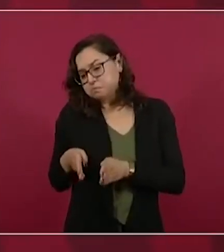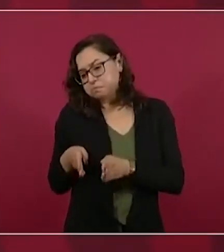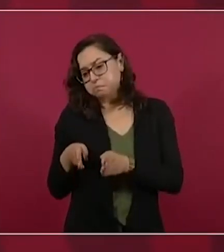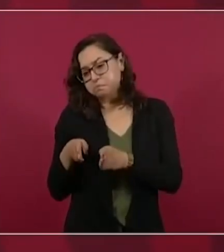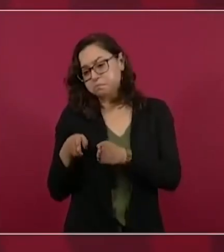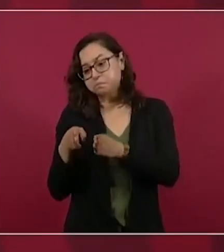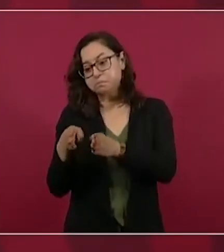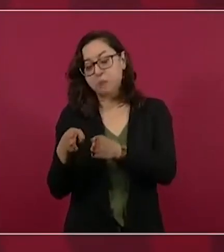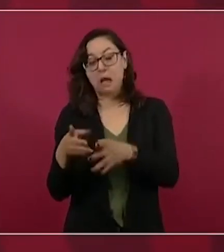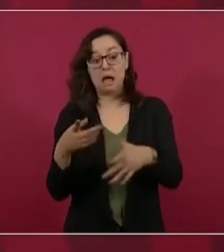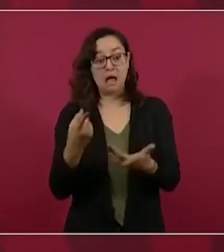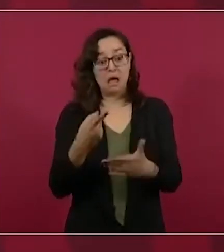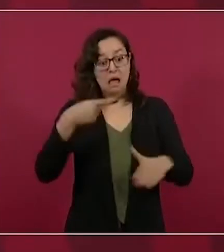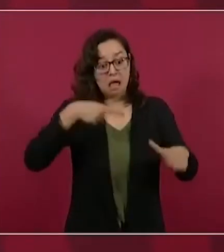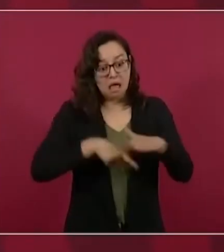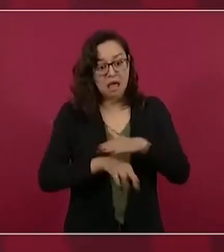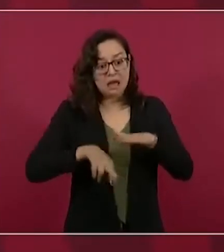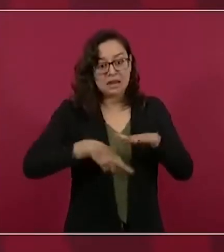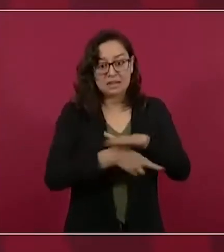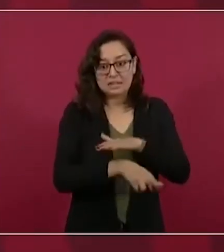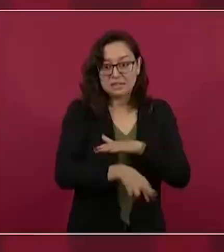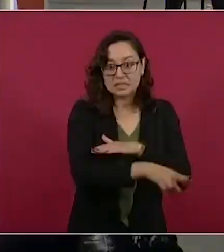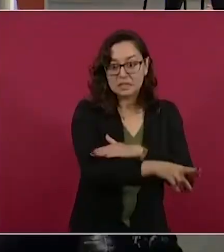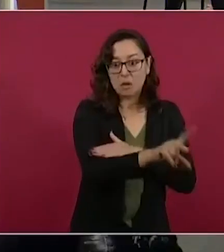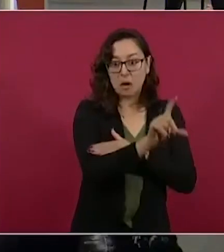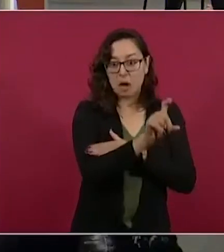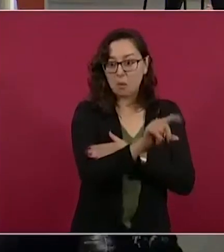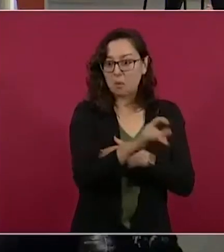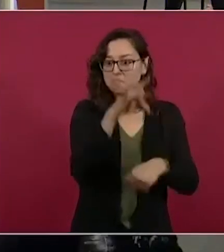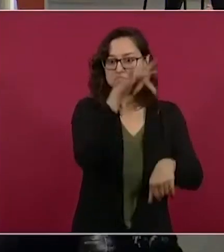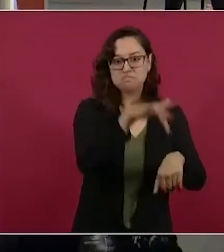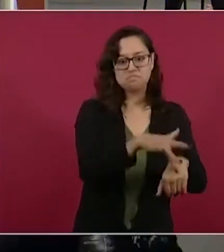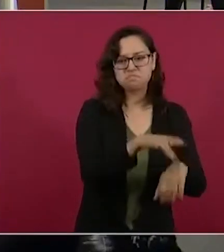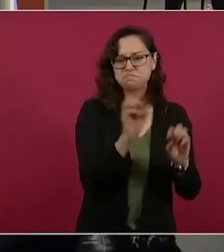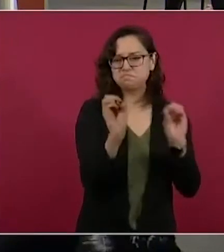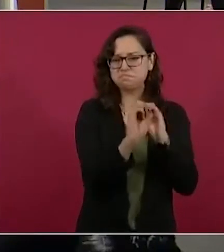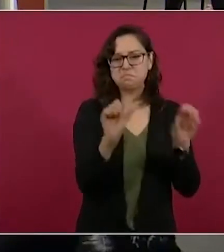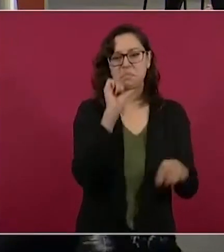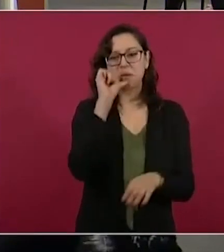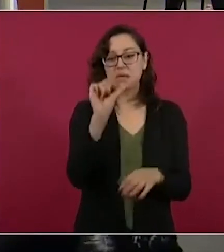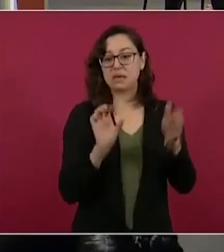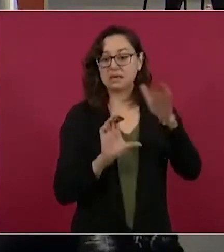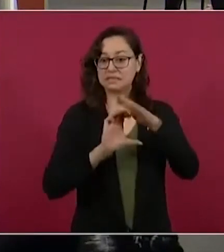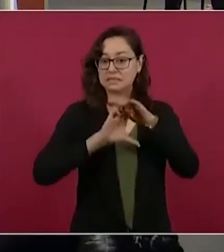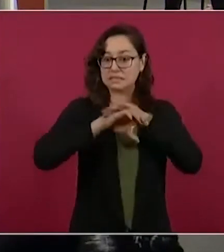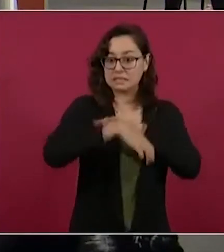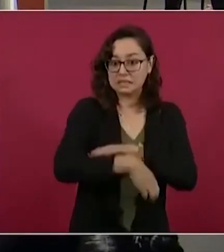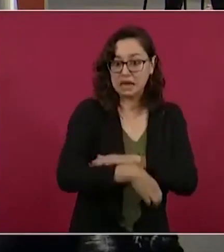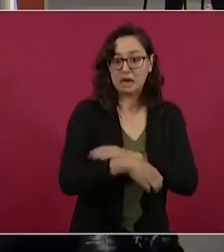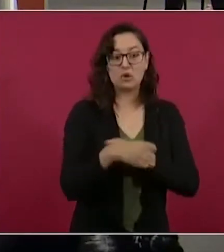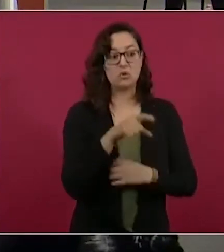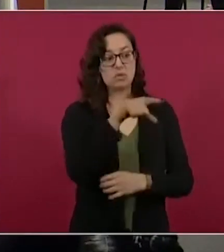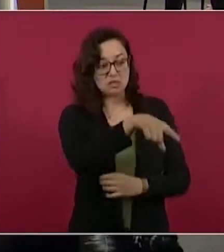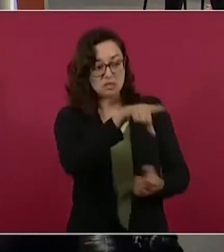tan es así que los campesinos, ejidatarios,